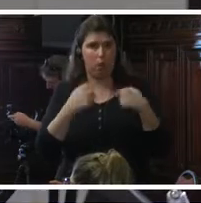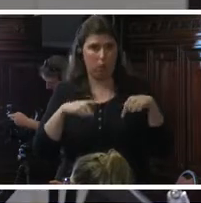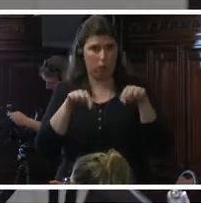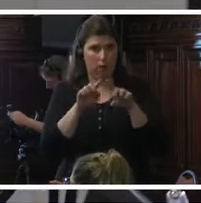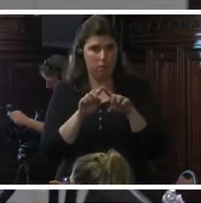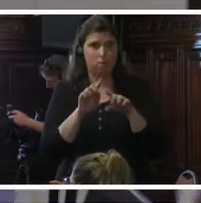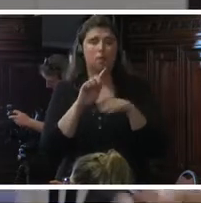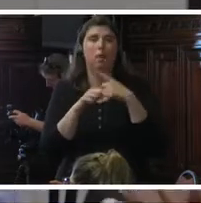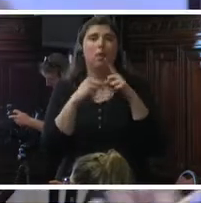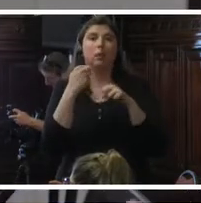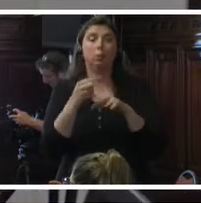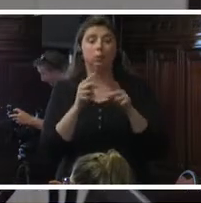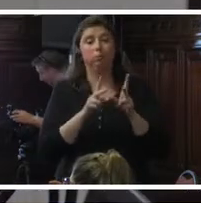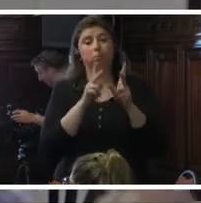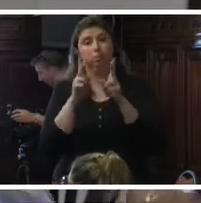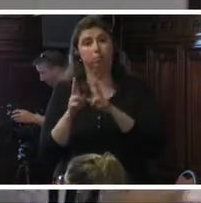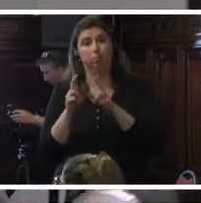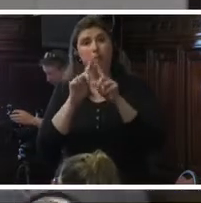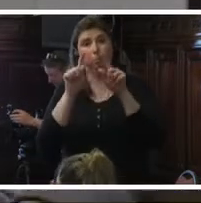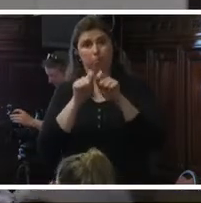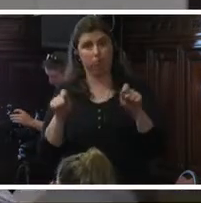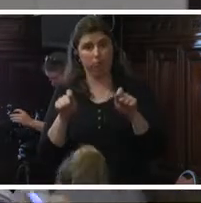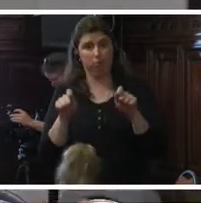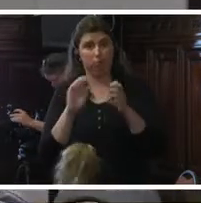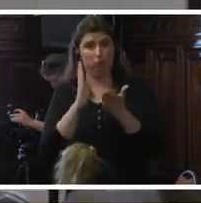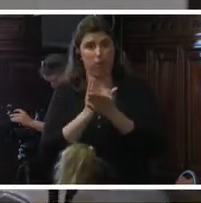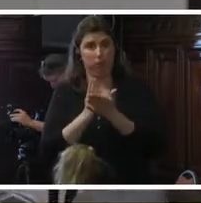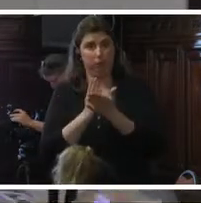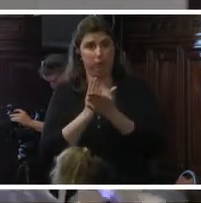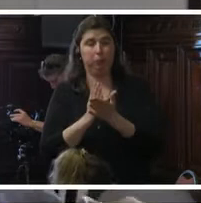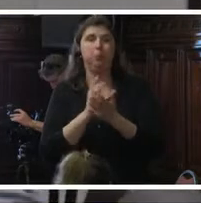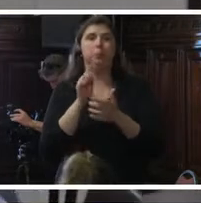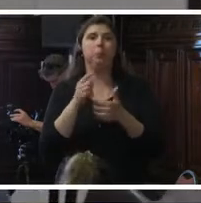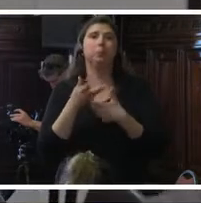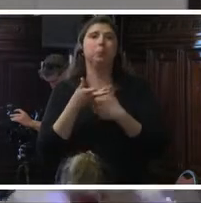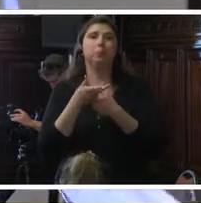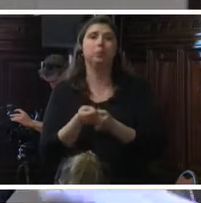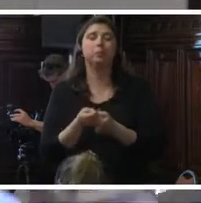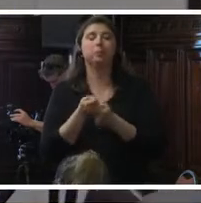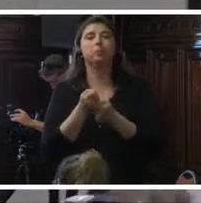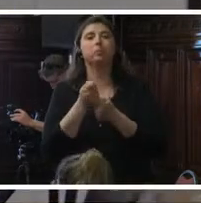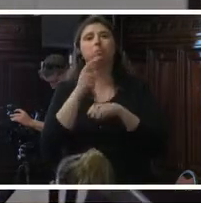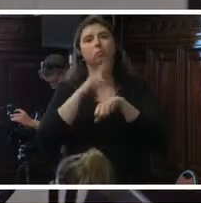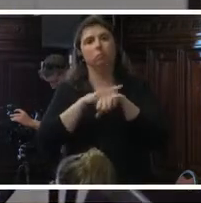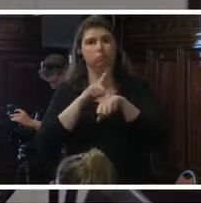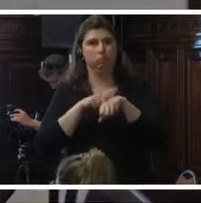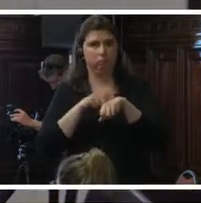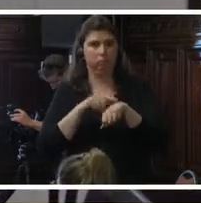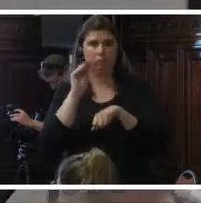Luego les daremos un periodo de cierre. Intentaremos ayudarles en materia de tiempo,